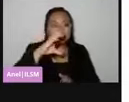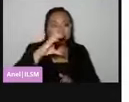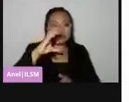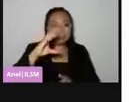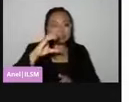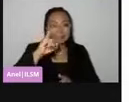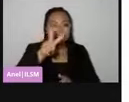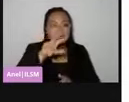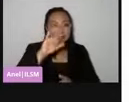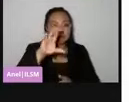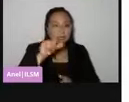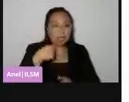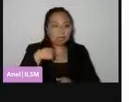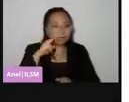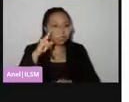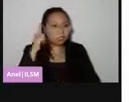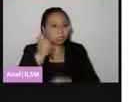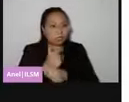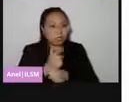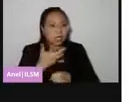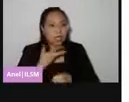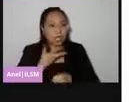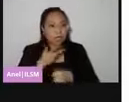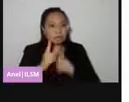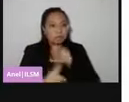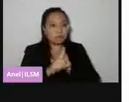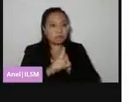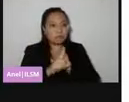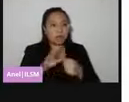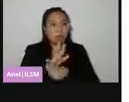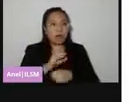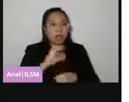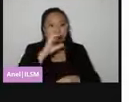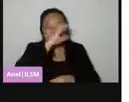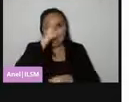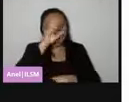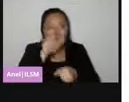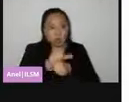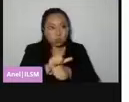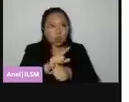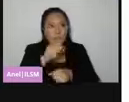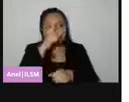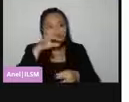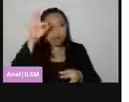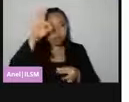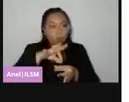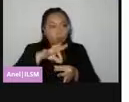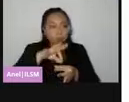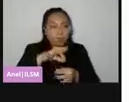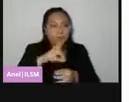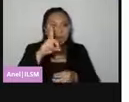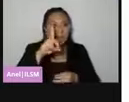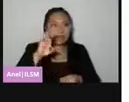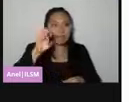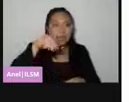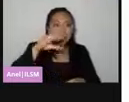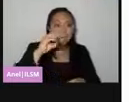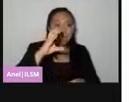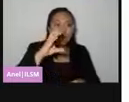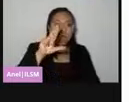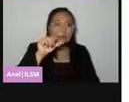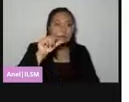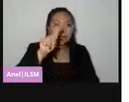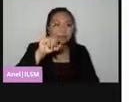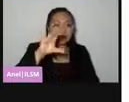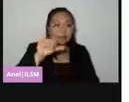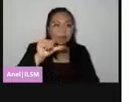público, y este problema público es la debilidad de la cultura democrática de las y los mexicanos. Y esto se expresa por medio de la